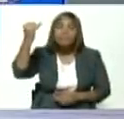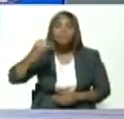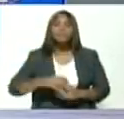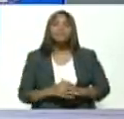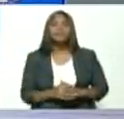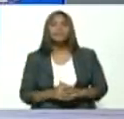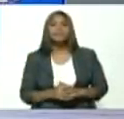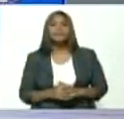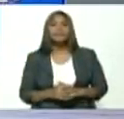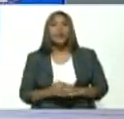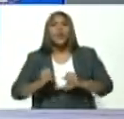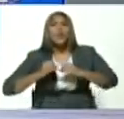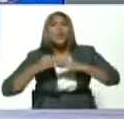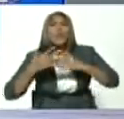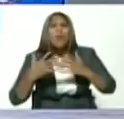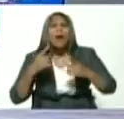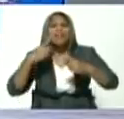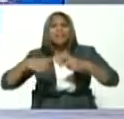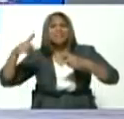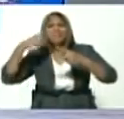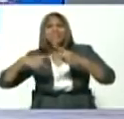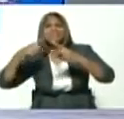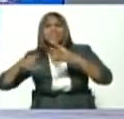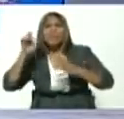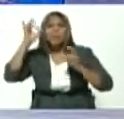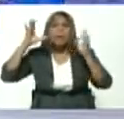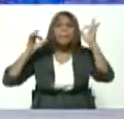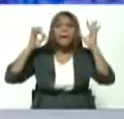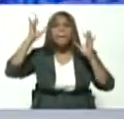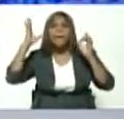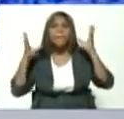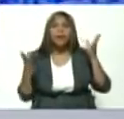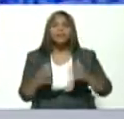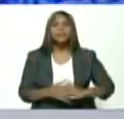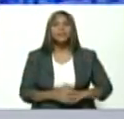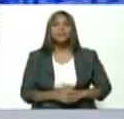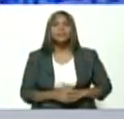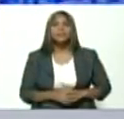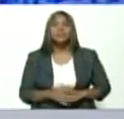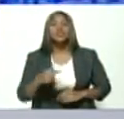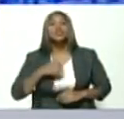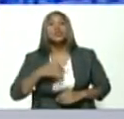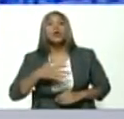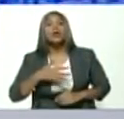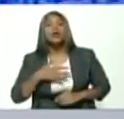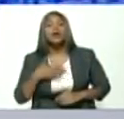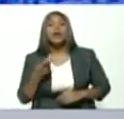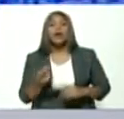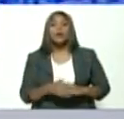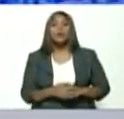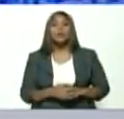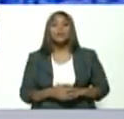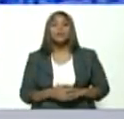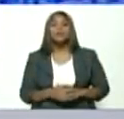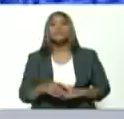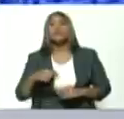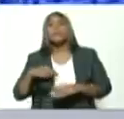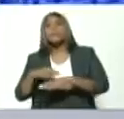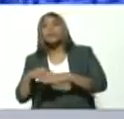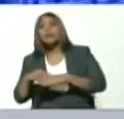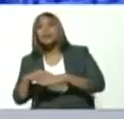Así que, ¿cuántas cosas van surgiendo? Yo quisiera del compañero Eduardo Piñate,